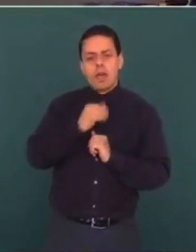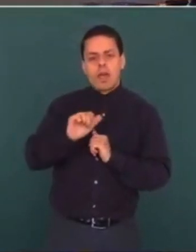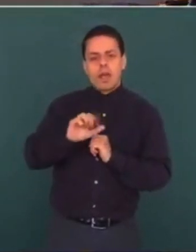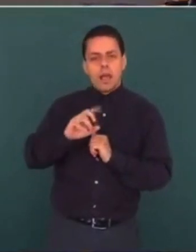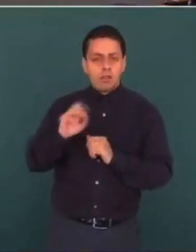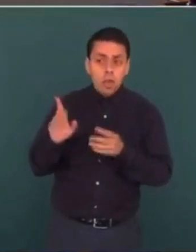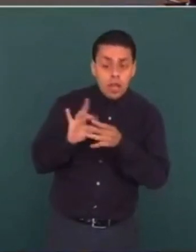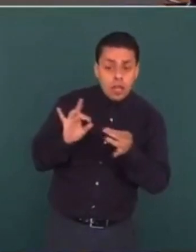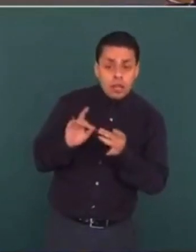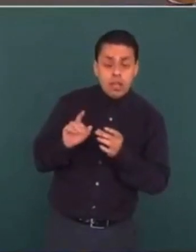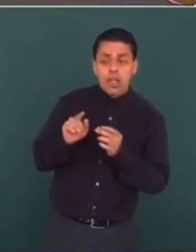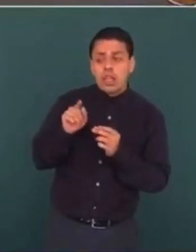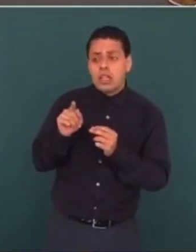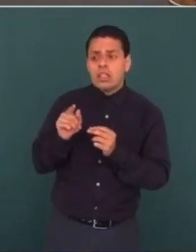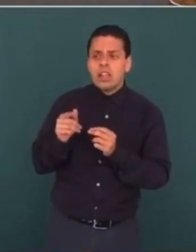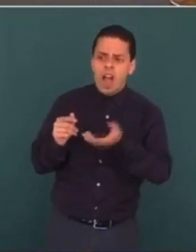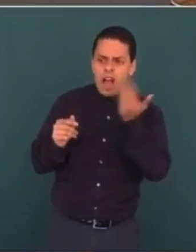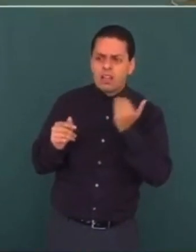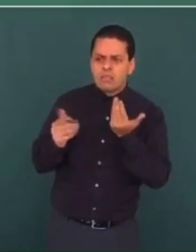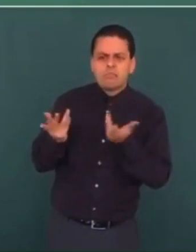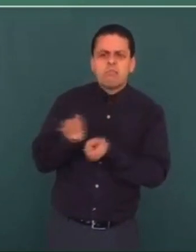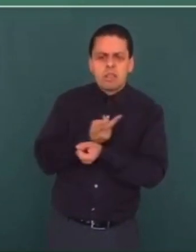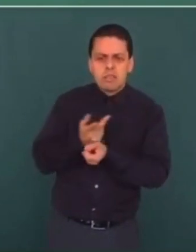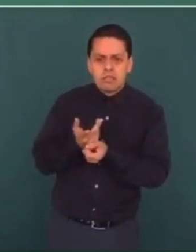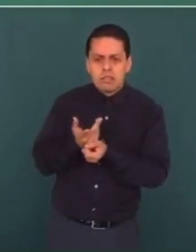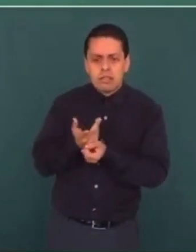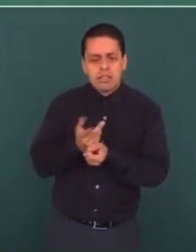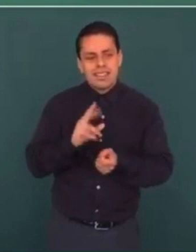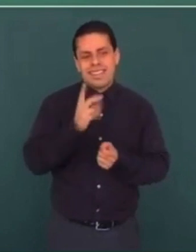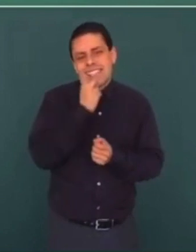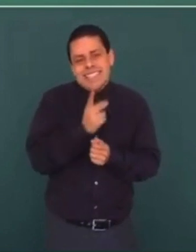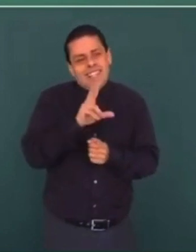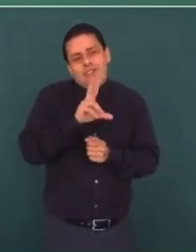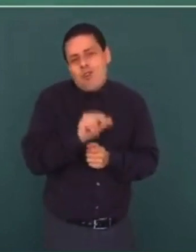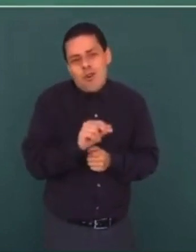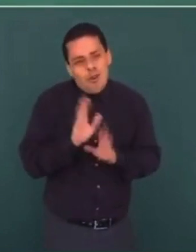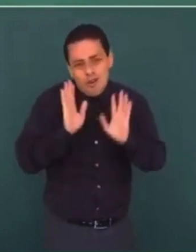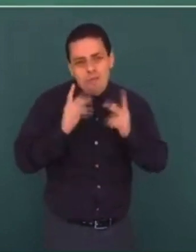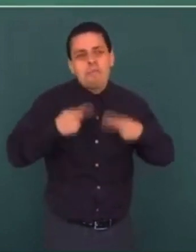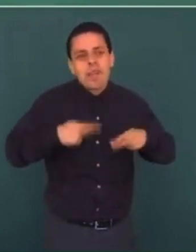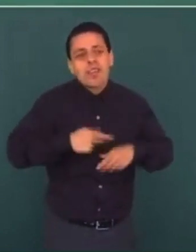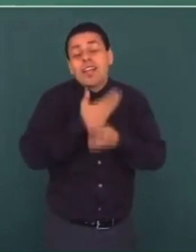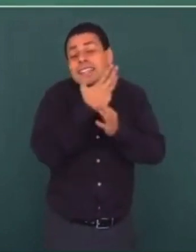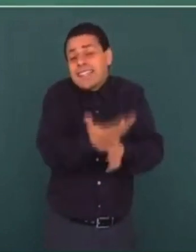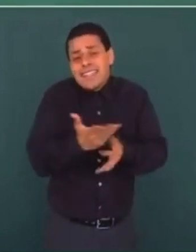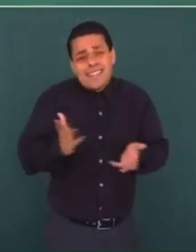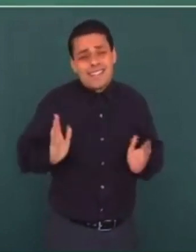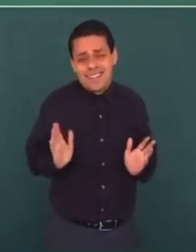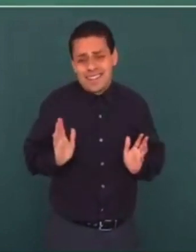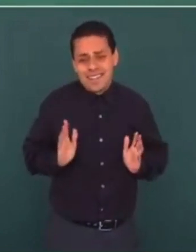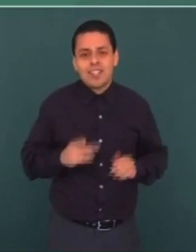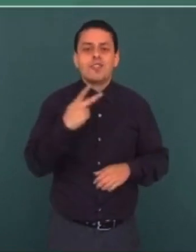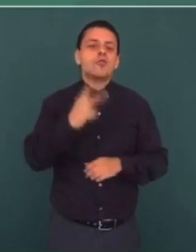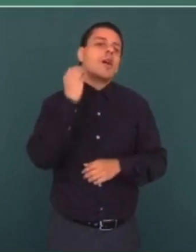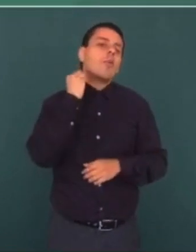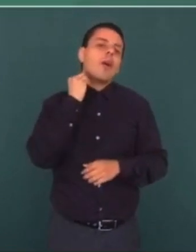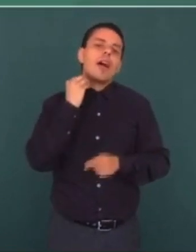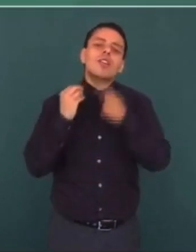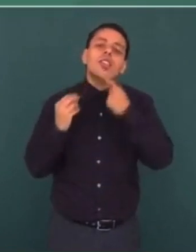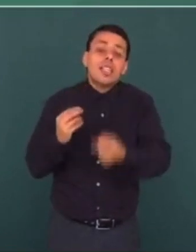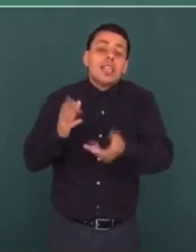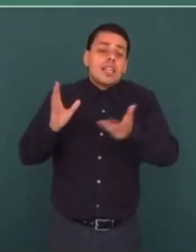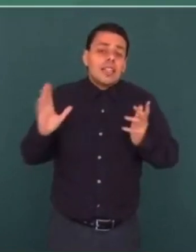por el que fue. No, eso es lo que dicen sus abogados,